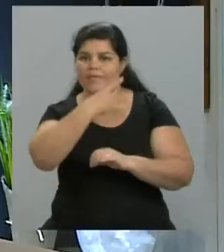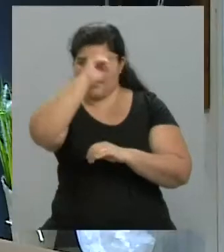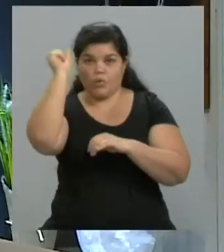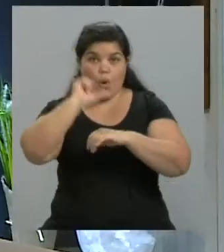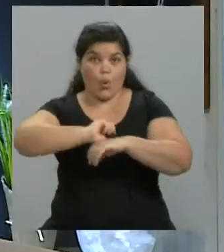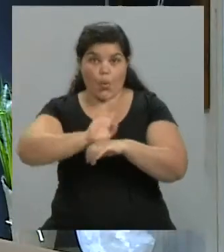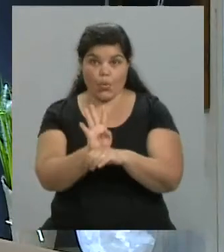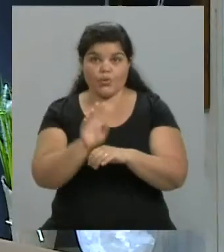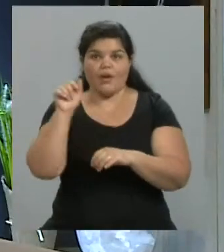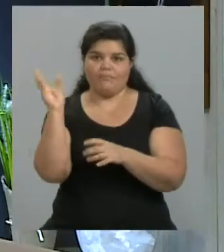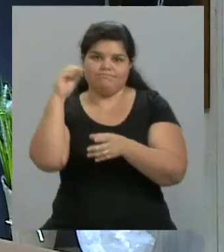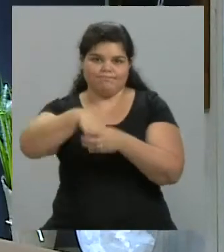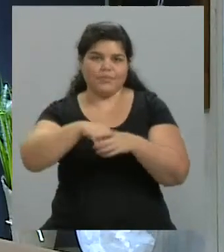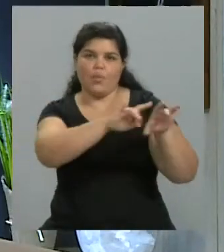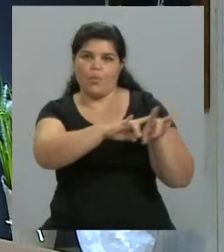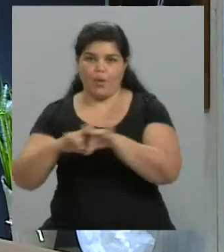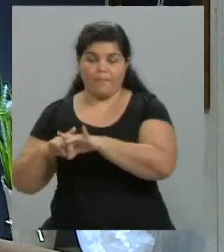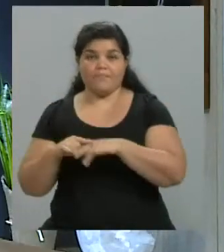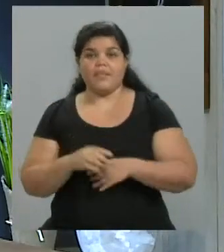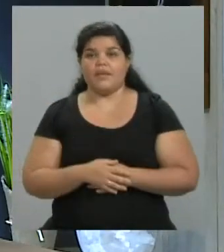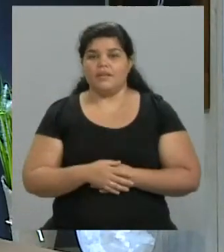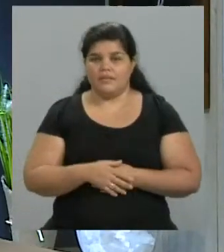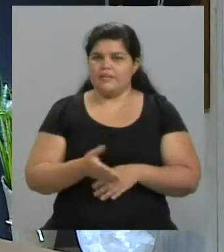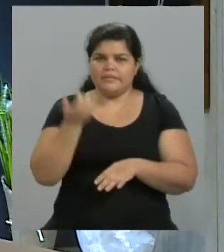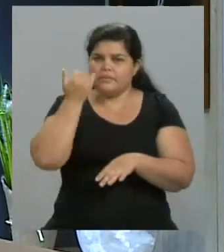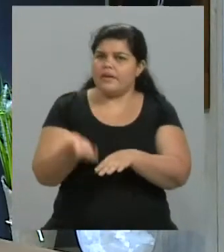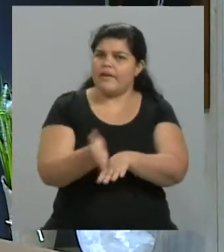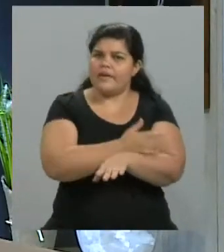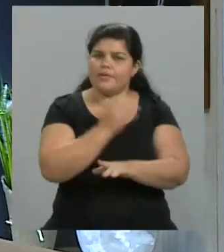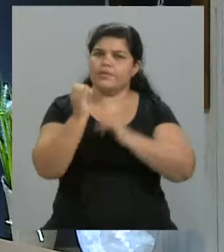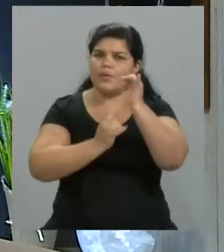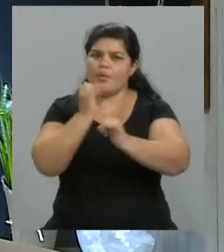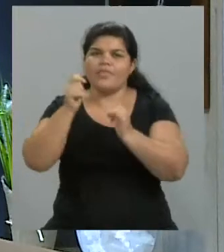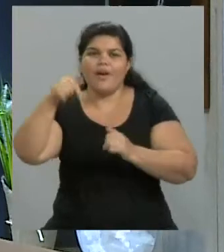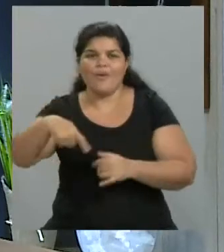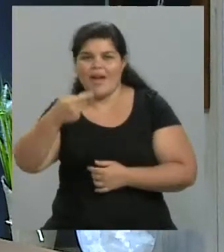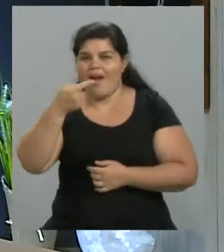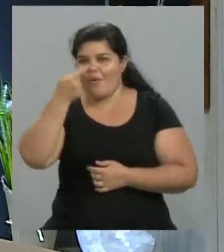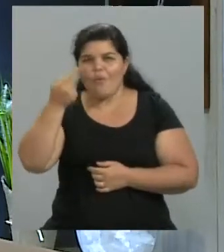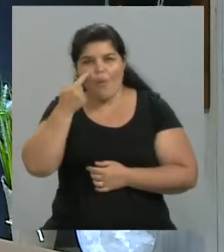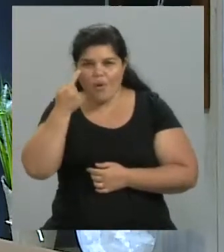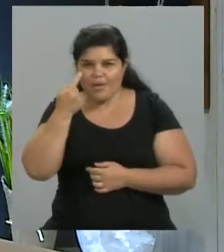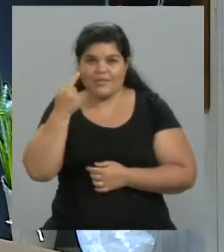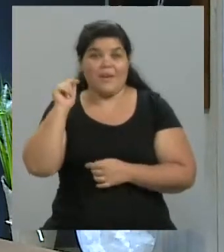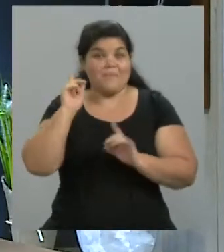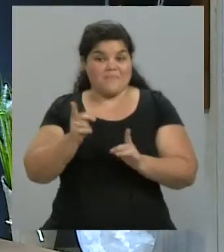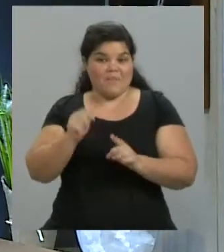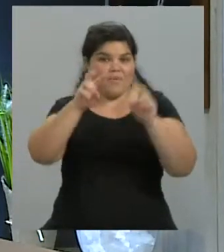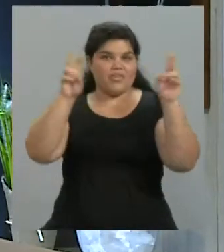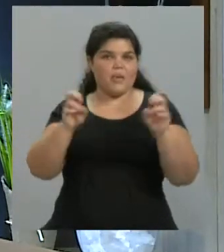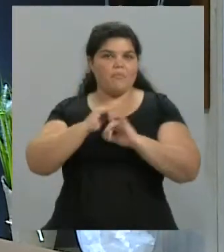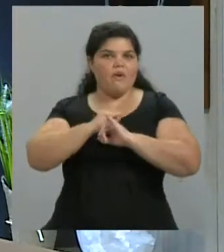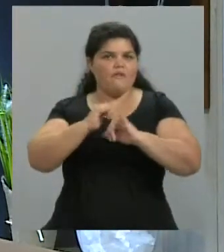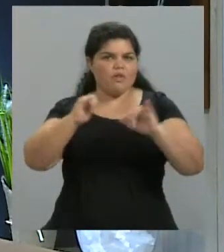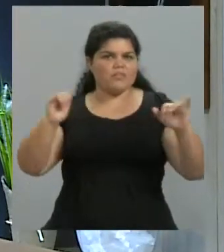Te lo anticipábamos en el anterior bloque, ha llegado el momento de las noticias, las curiosidades de hablar respecto de información. Nos